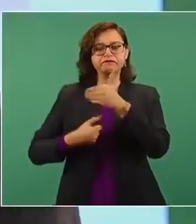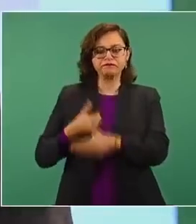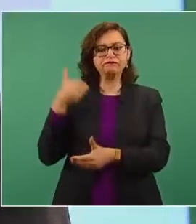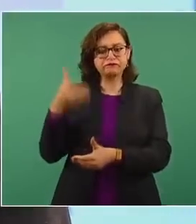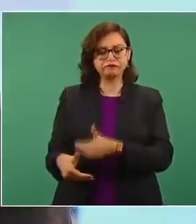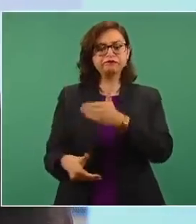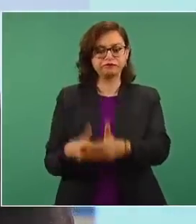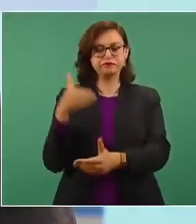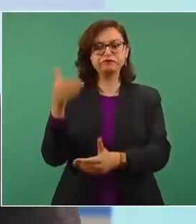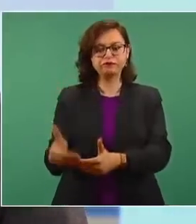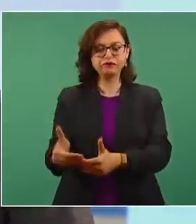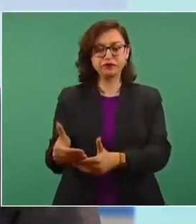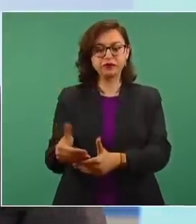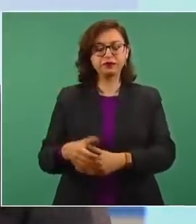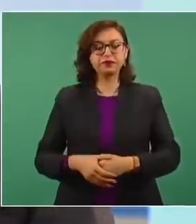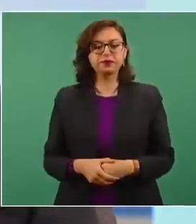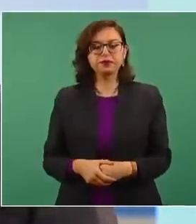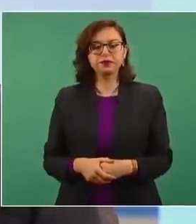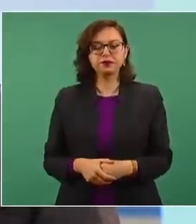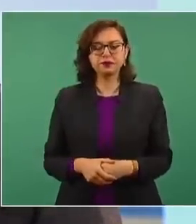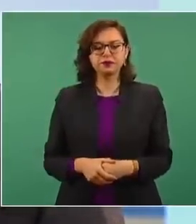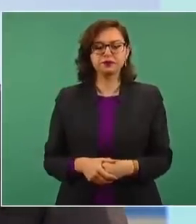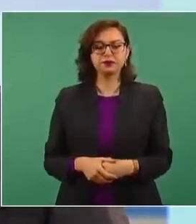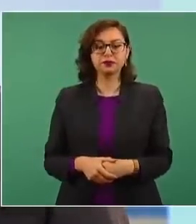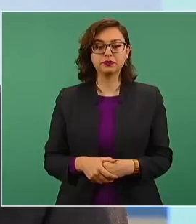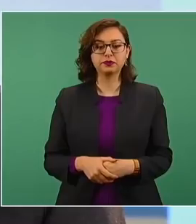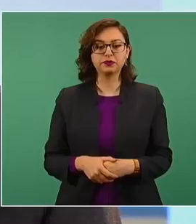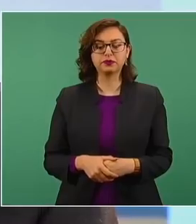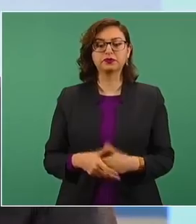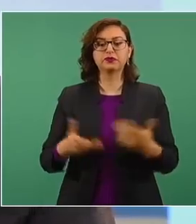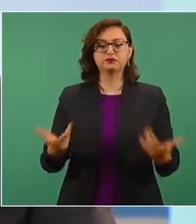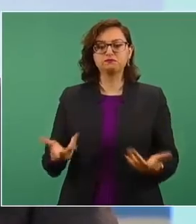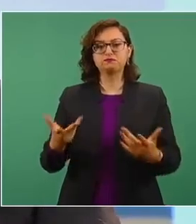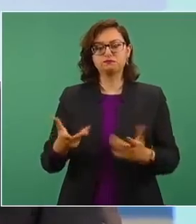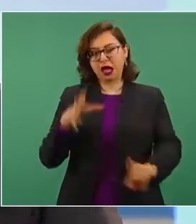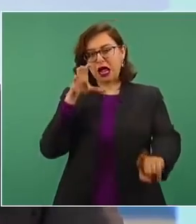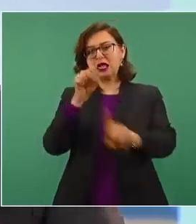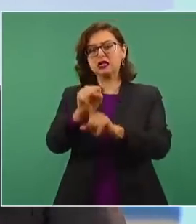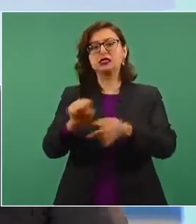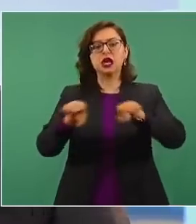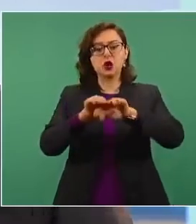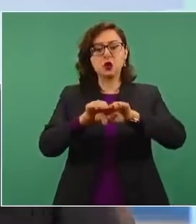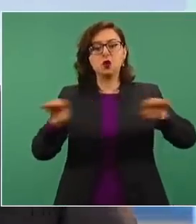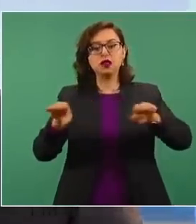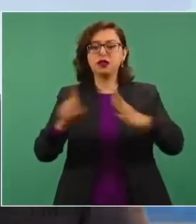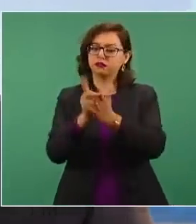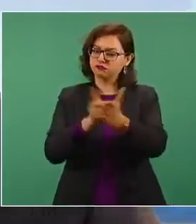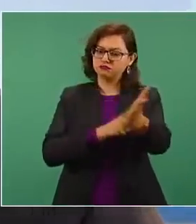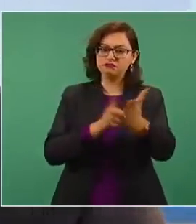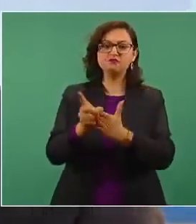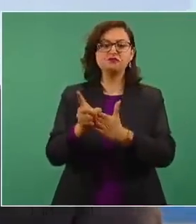la igualdad de derechos